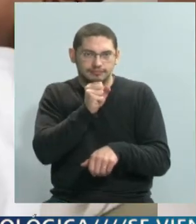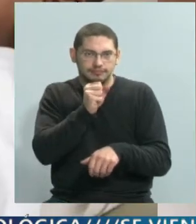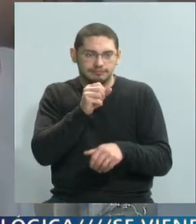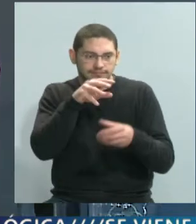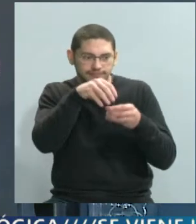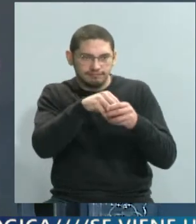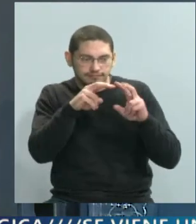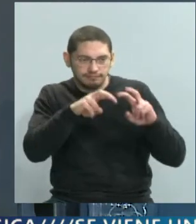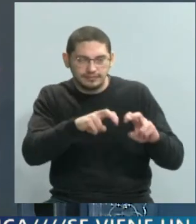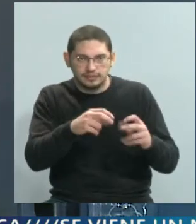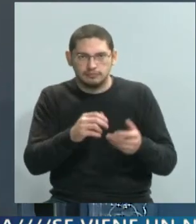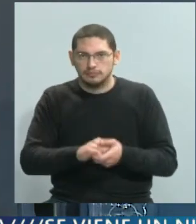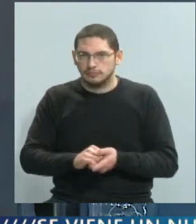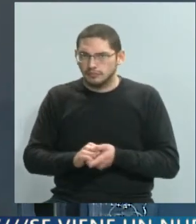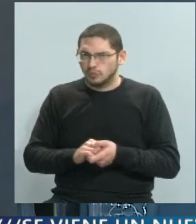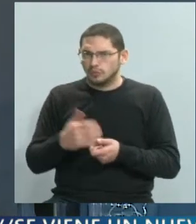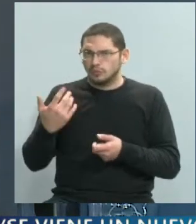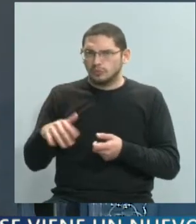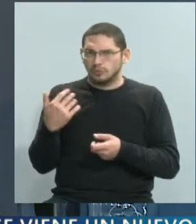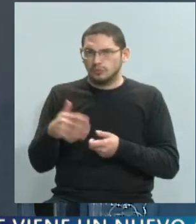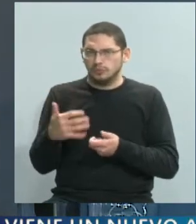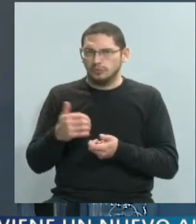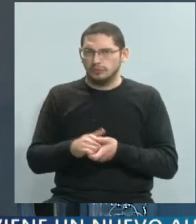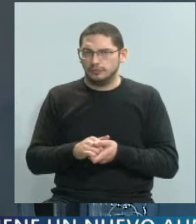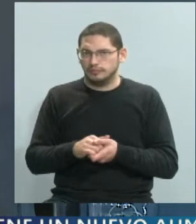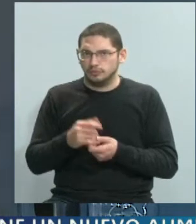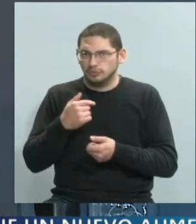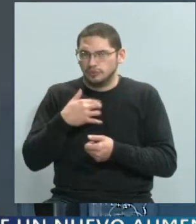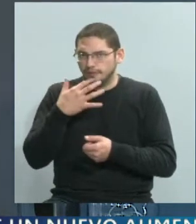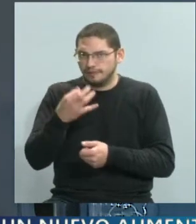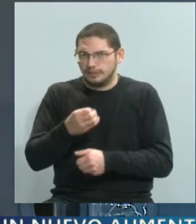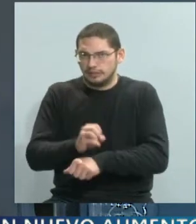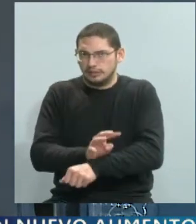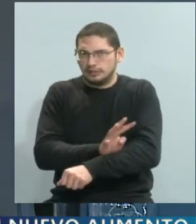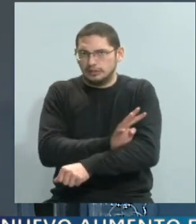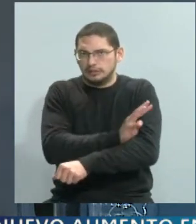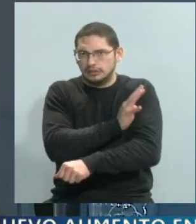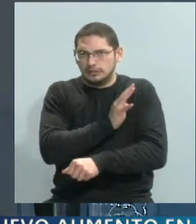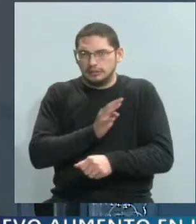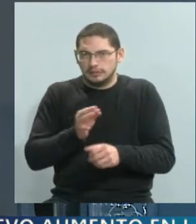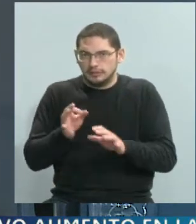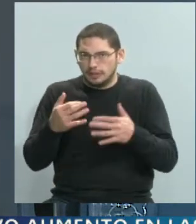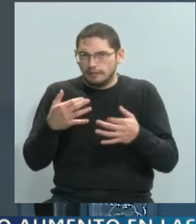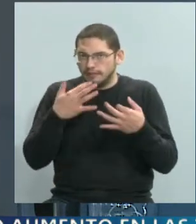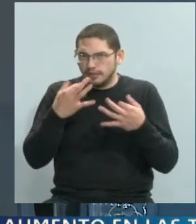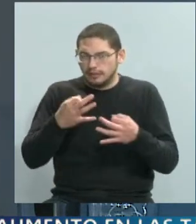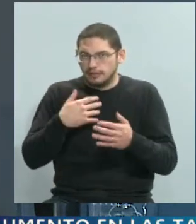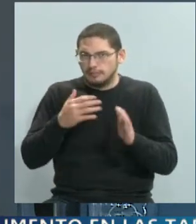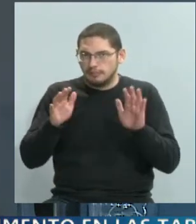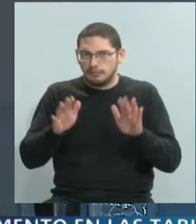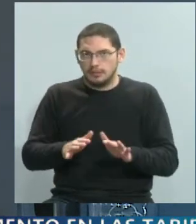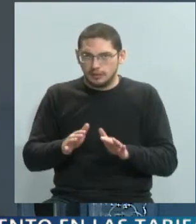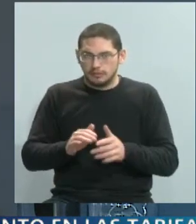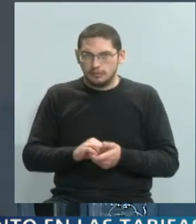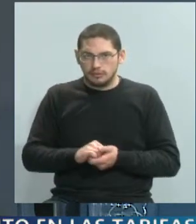Valeria, me has dejado como helada, ¿viste la definición tal cual? Porque uno, bueno,